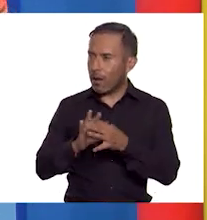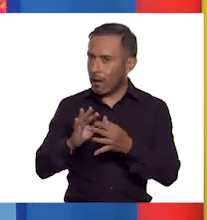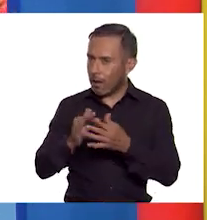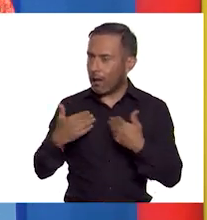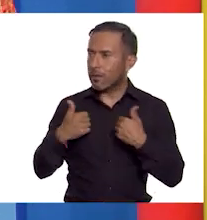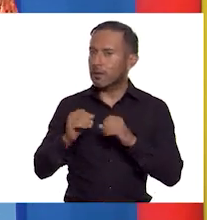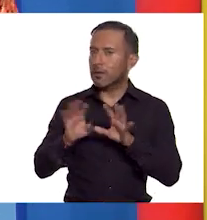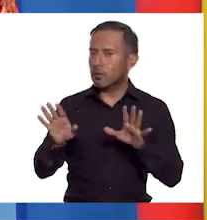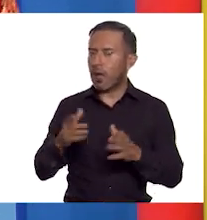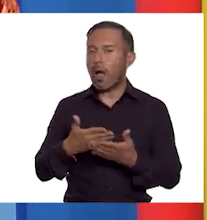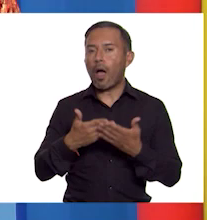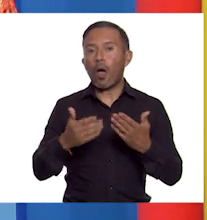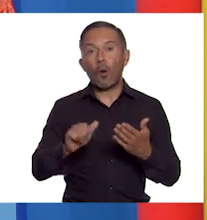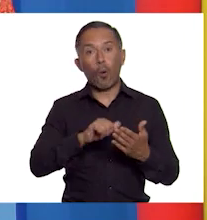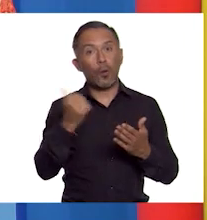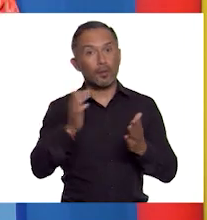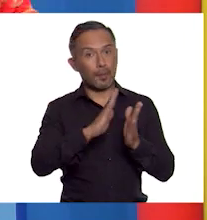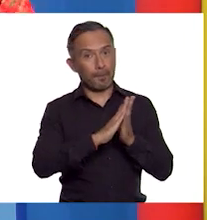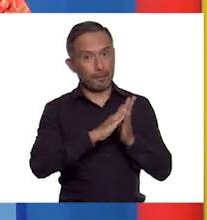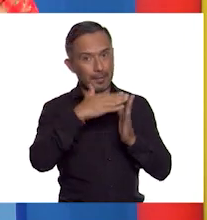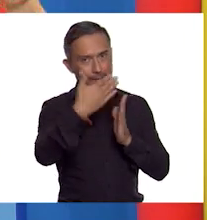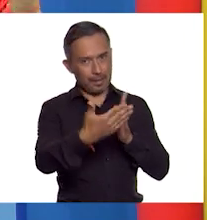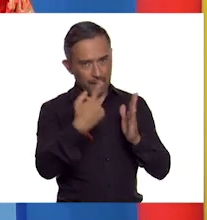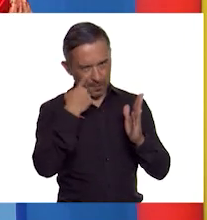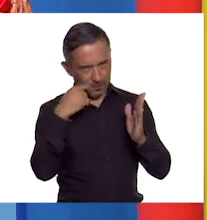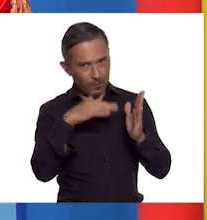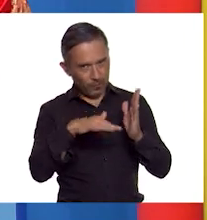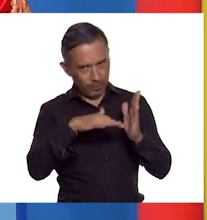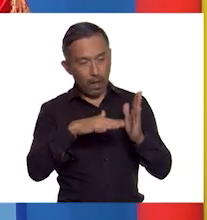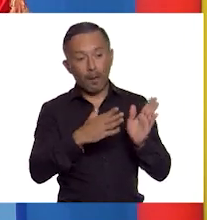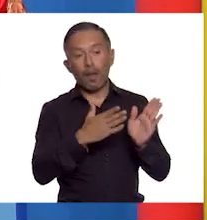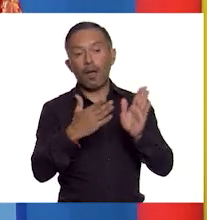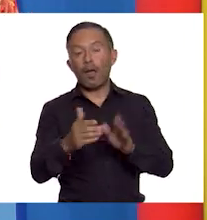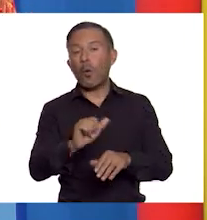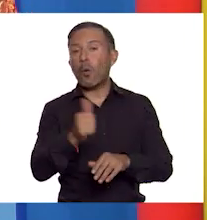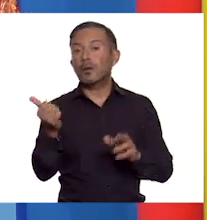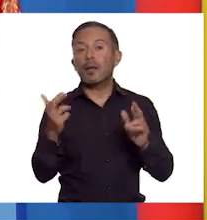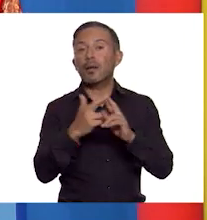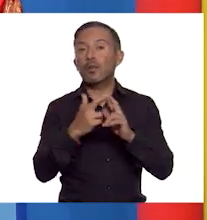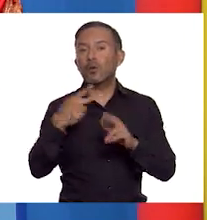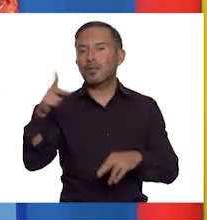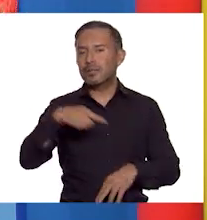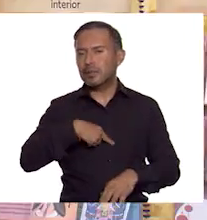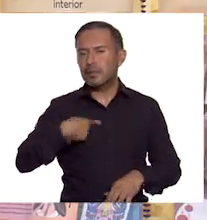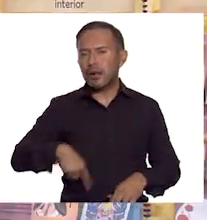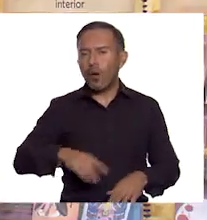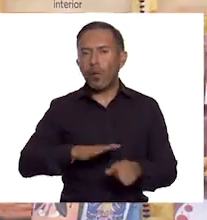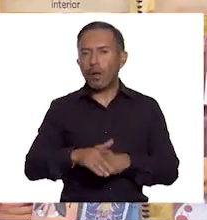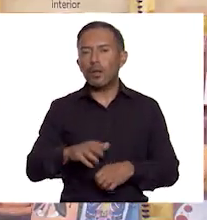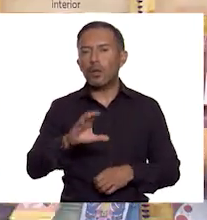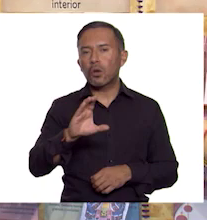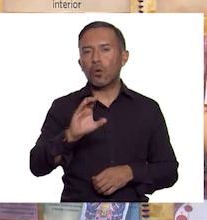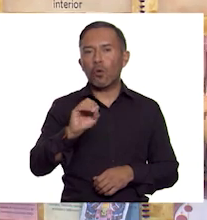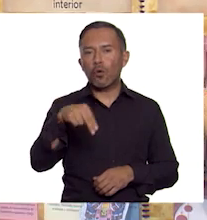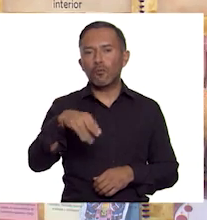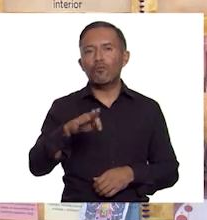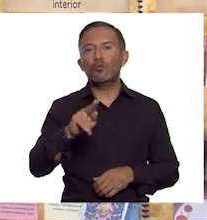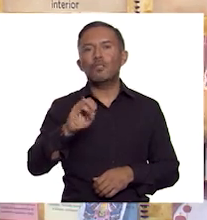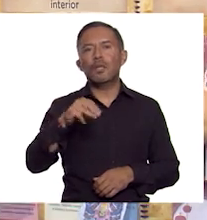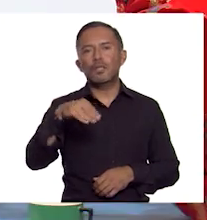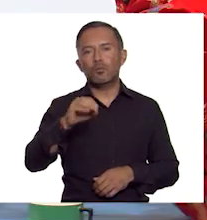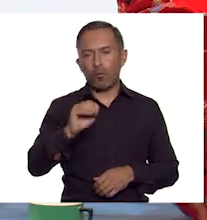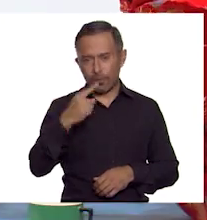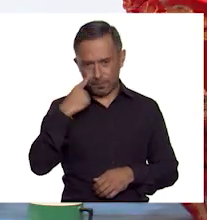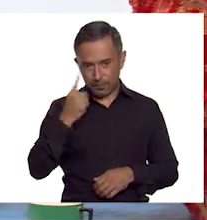nuestra siguiente pestaña, la cual aborda otra religión china, el confucianismo. ¿Me ayuda, Shani? Claro. ¿Quieres bajar esa